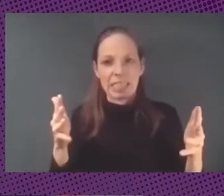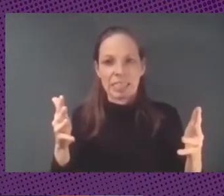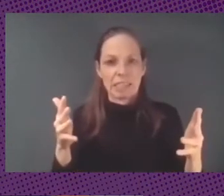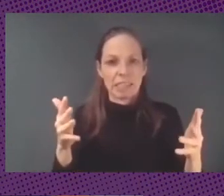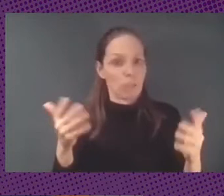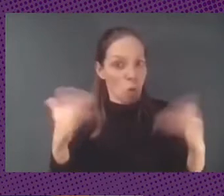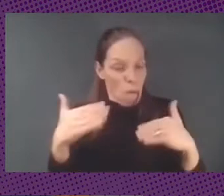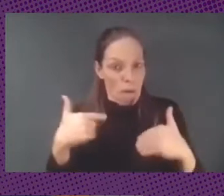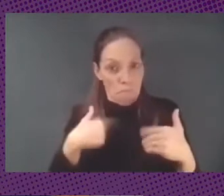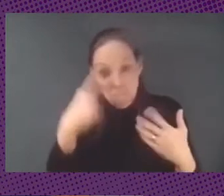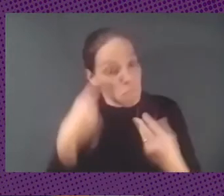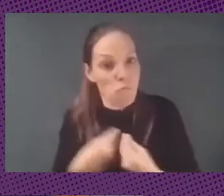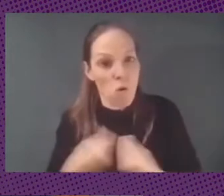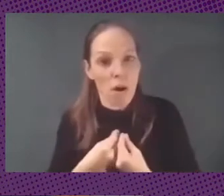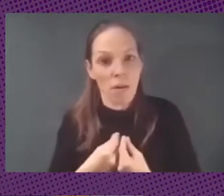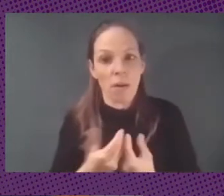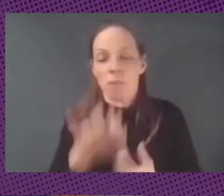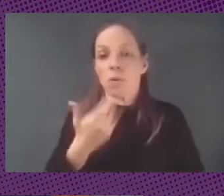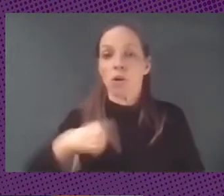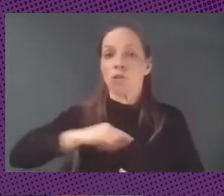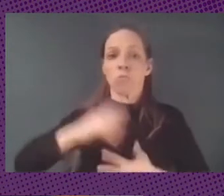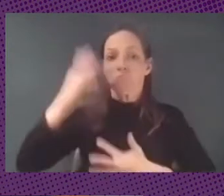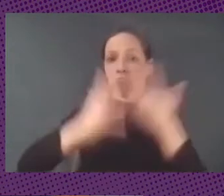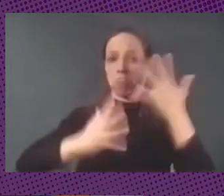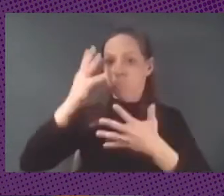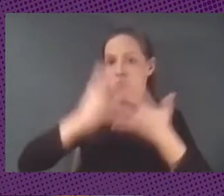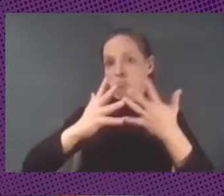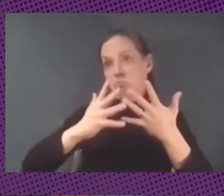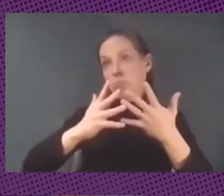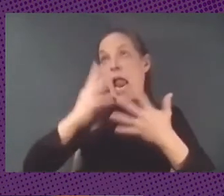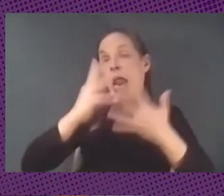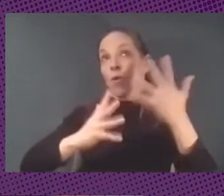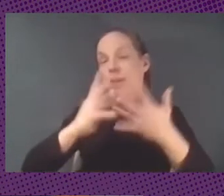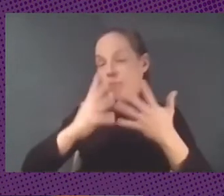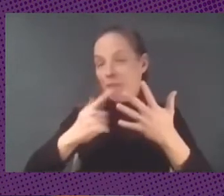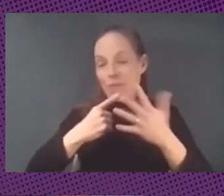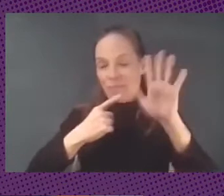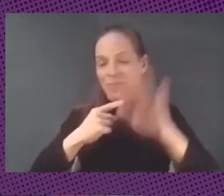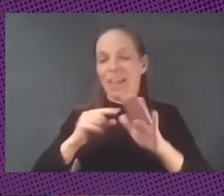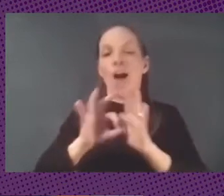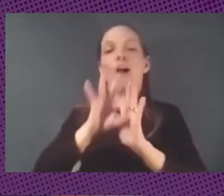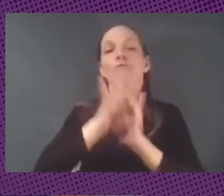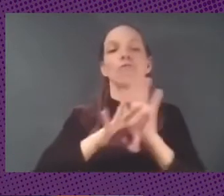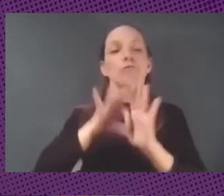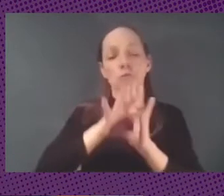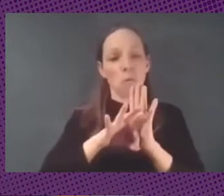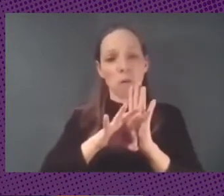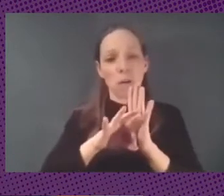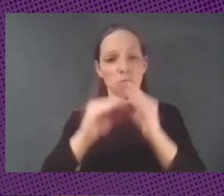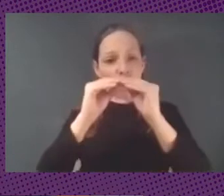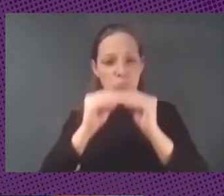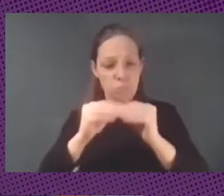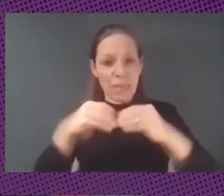por ejemplo nosotros hemos desarrollado un algoritmo muy sencillo bueno una plataforma un algoritmo un software muy sencillo un código muy sencillo que automáticamente